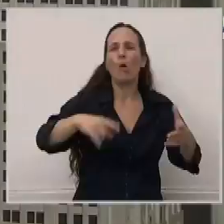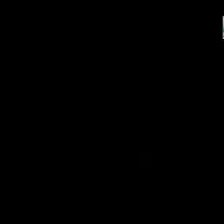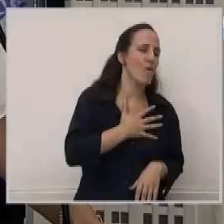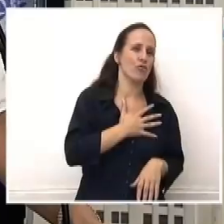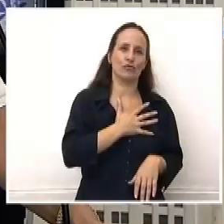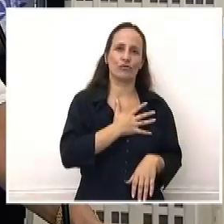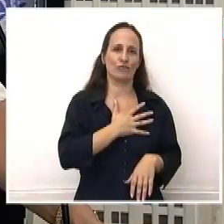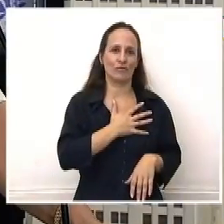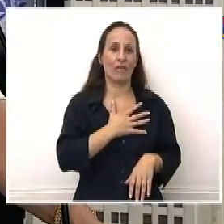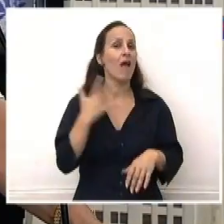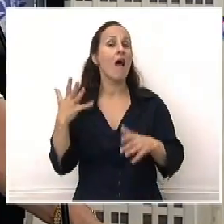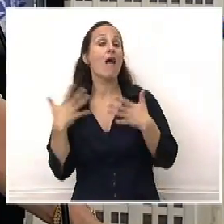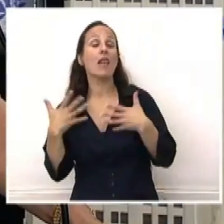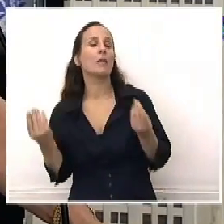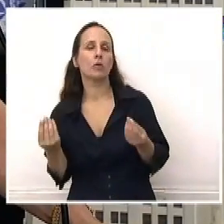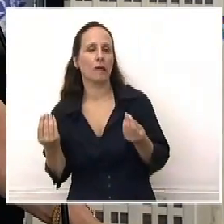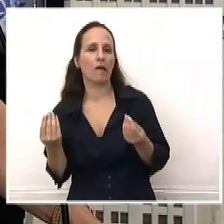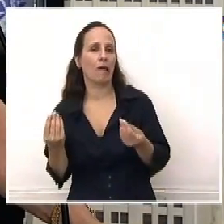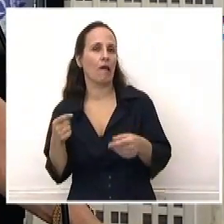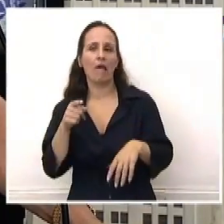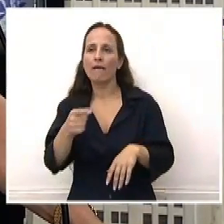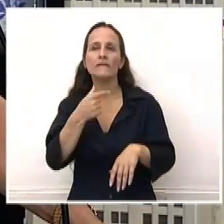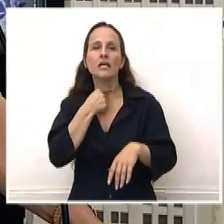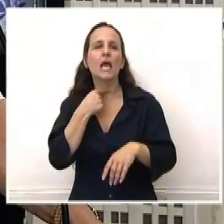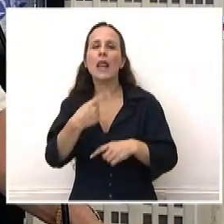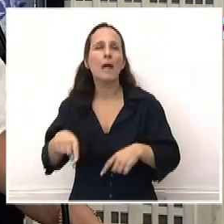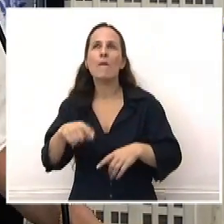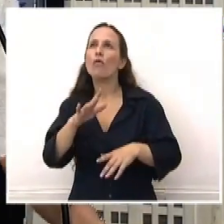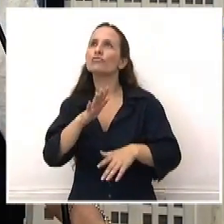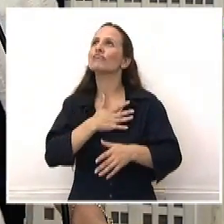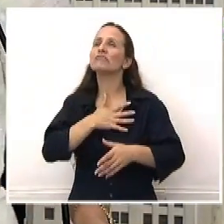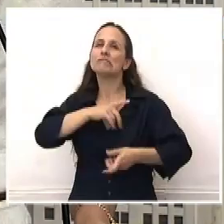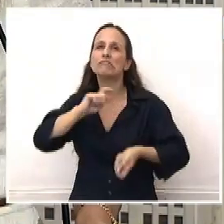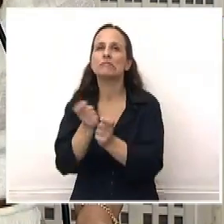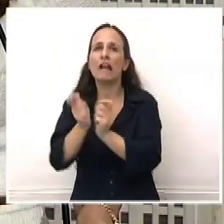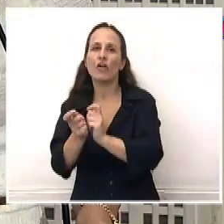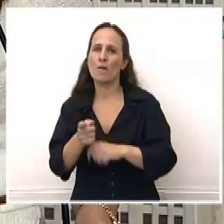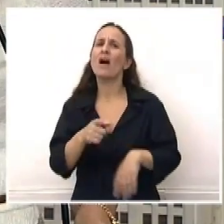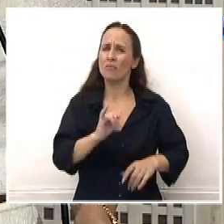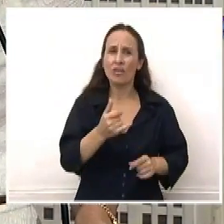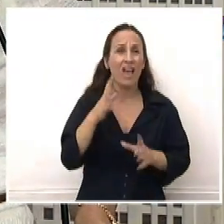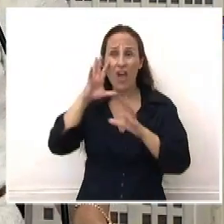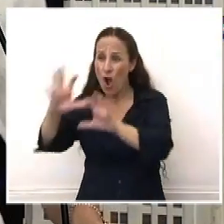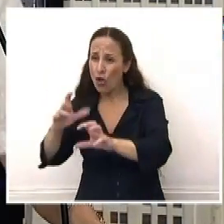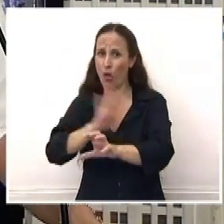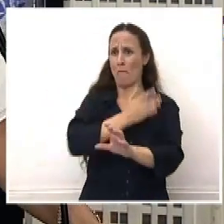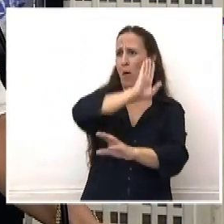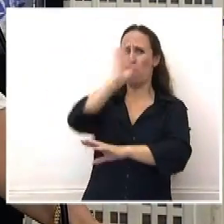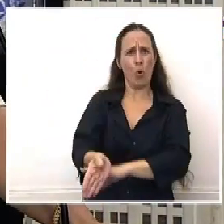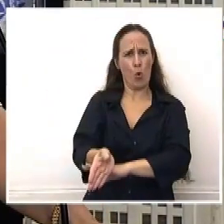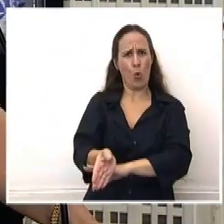inconmensurable. Queremos cambiar y transformar, sí, el amor vence al odio. Y el amor no es un amor cualquiera,